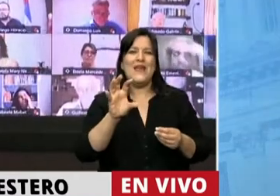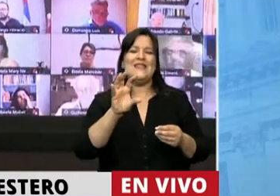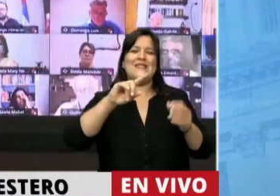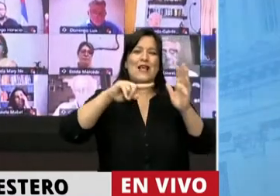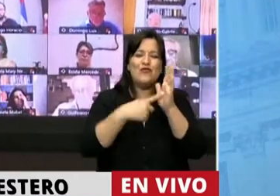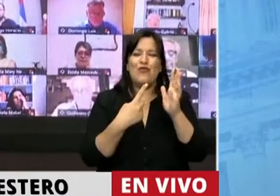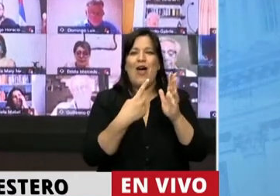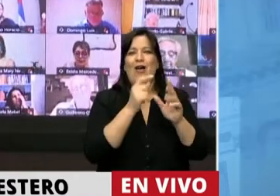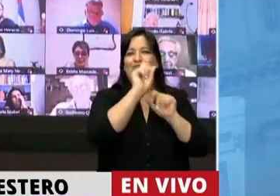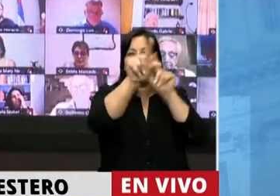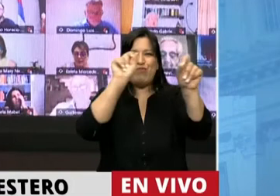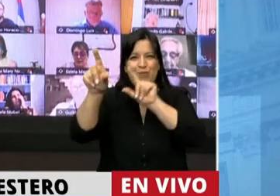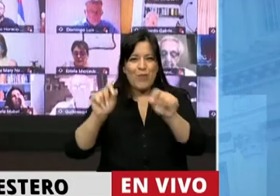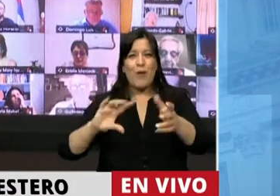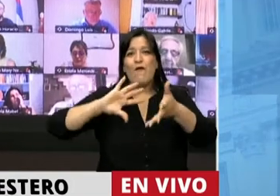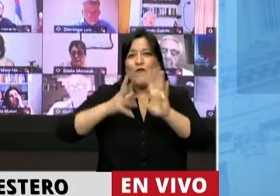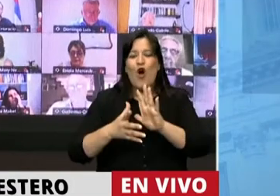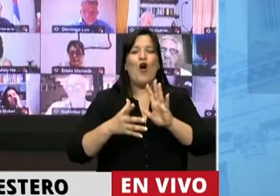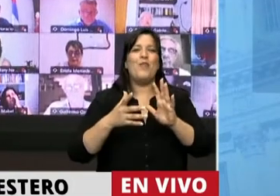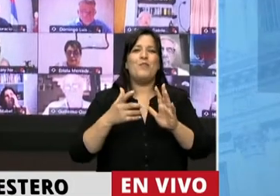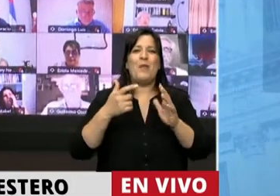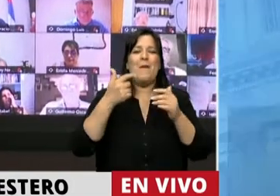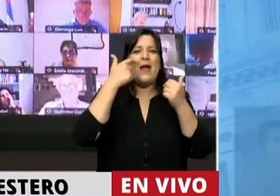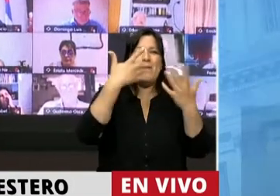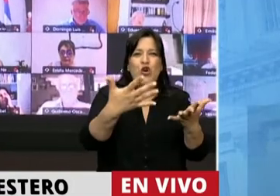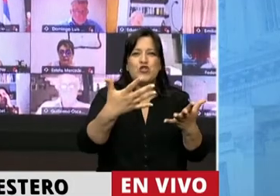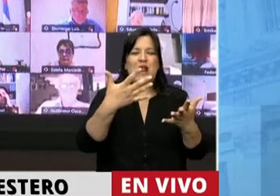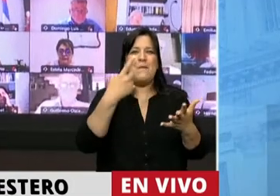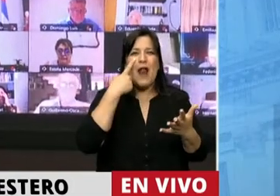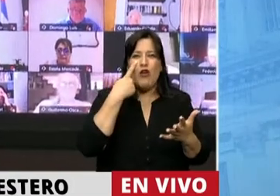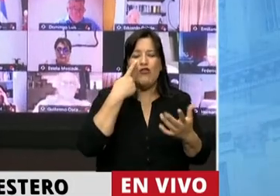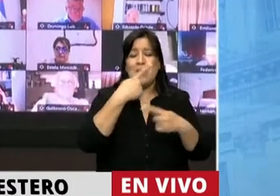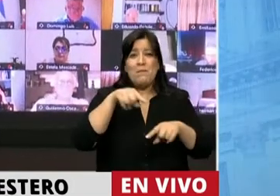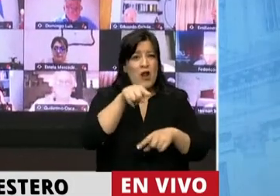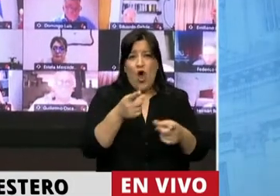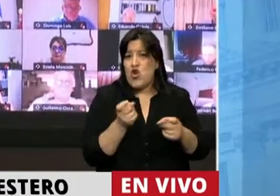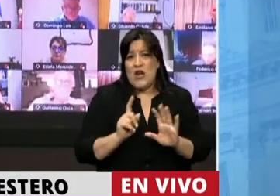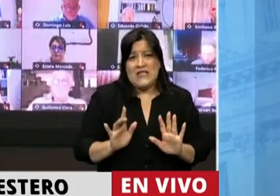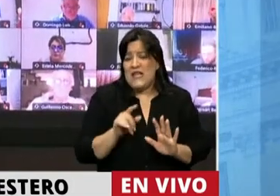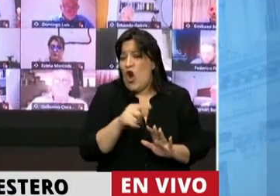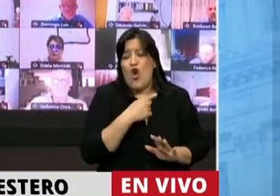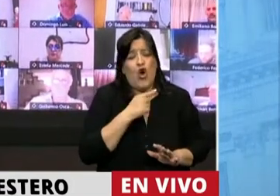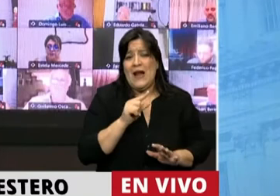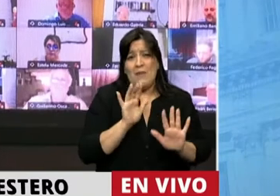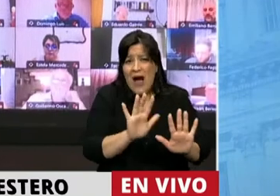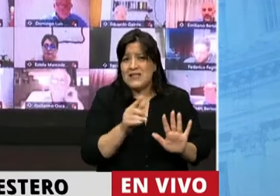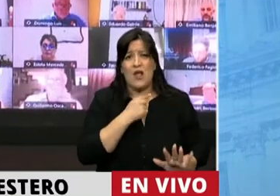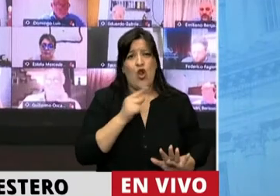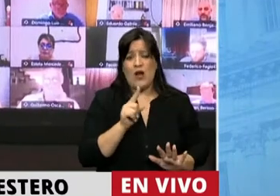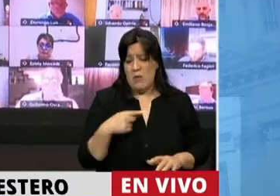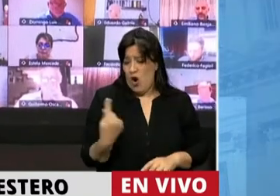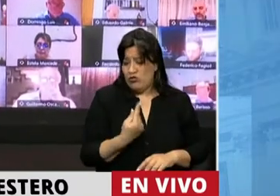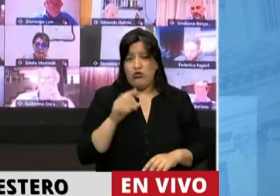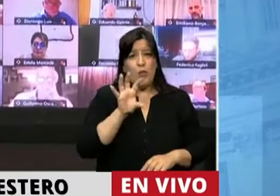formas en que se van a ir a conocer. No, no necesitamos eso, no queremos eso. Por lo menos